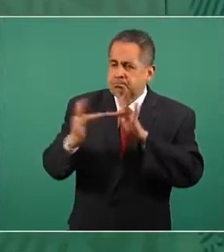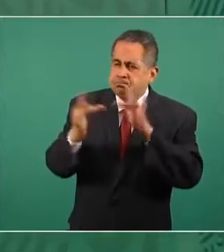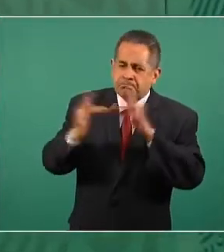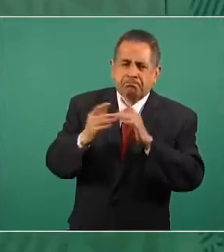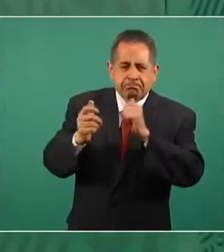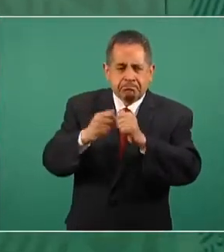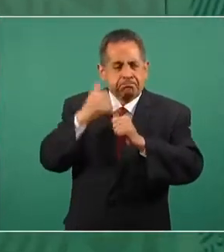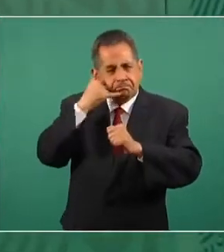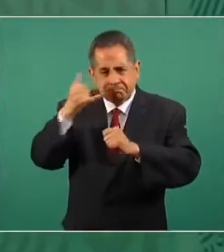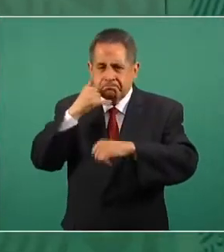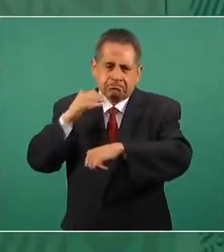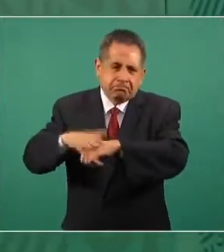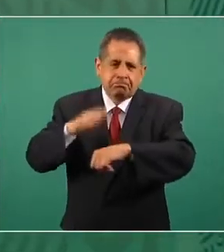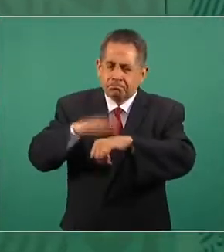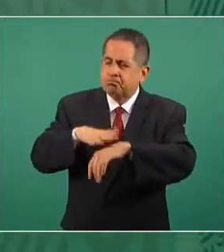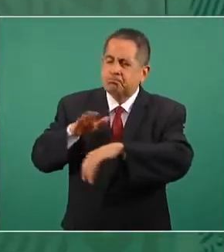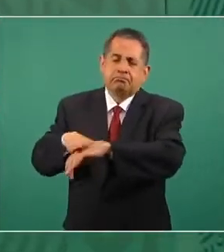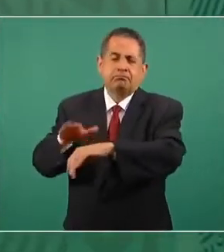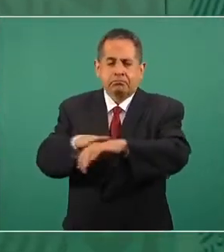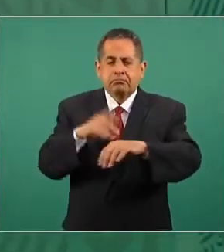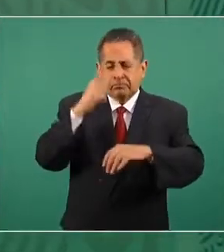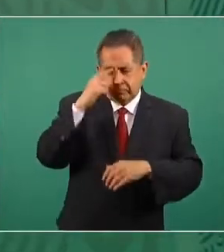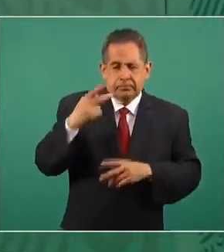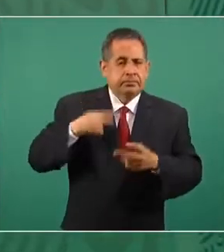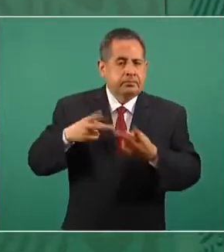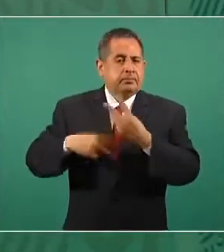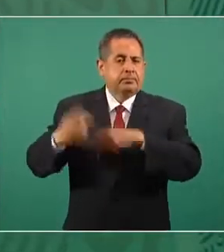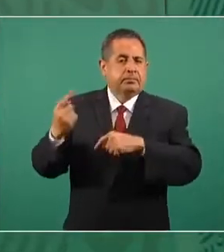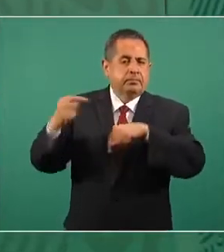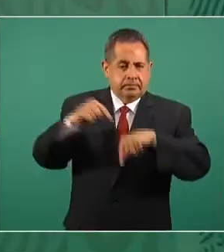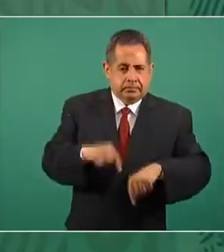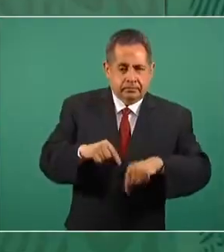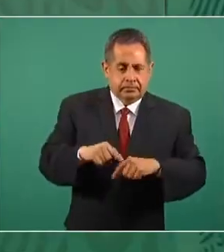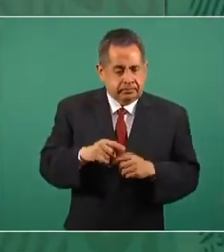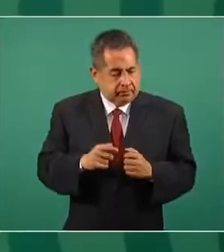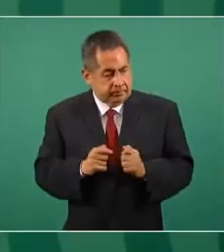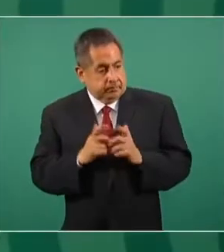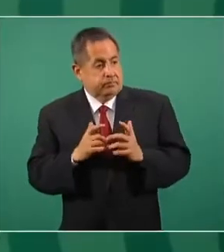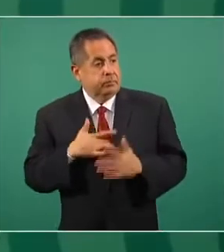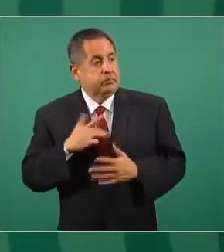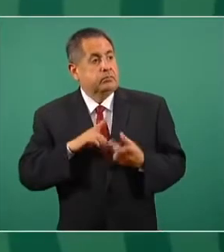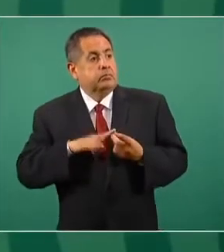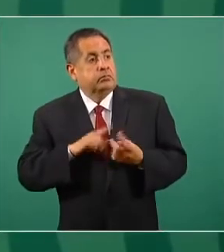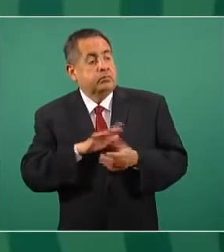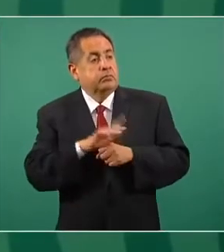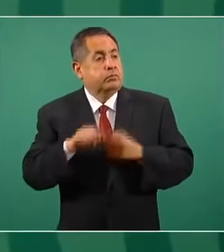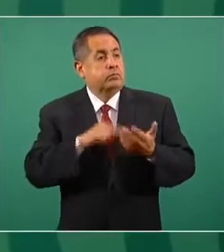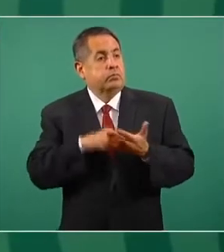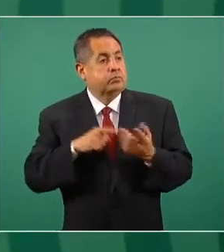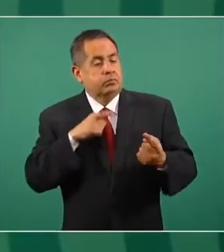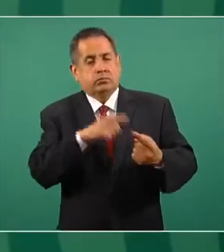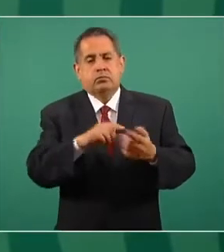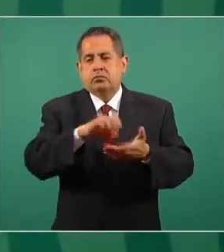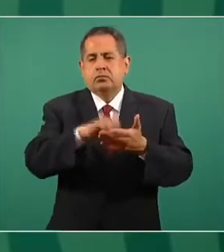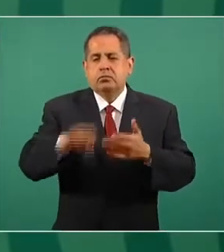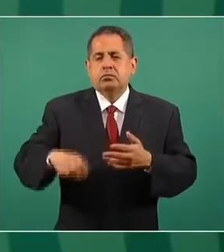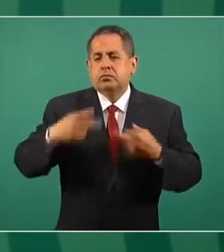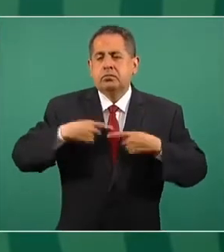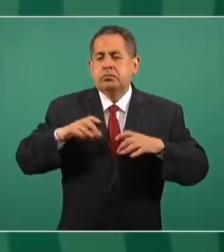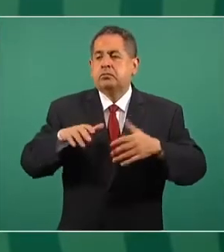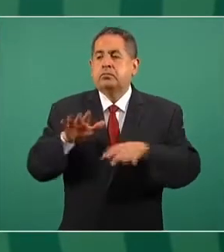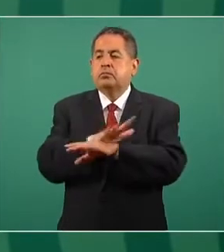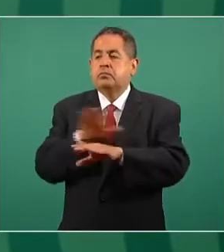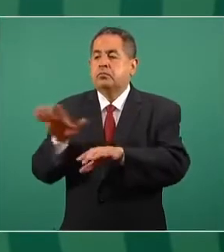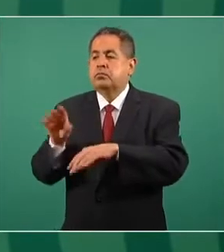avisos para que las personas también estén pendientes en dónde les toca. Por ejemplo, tenemos personas que se han